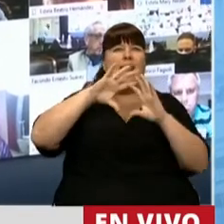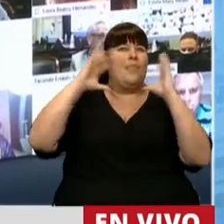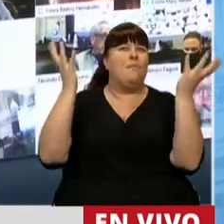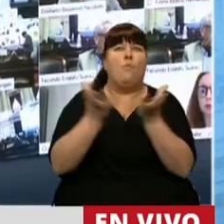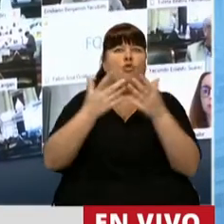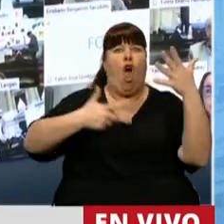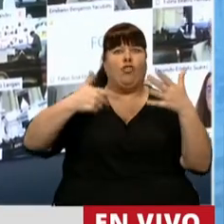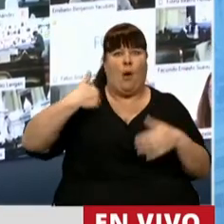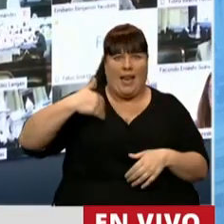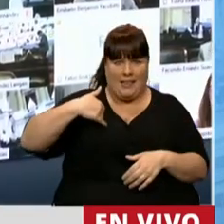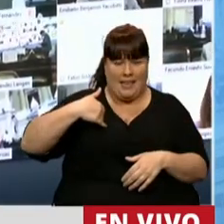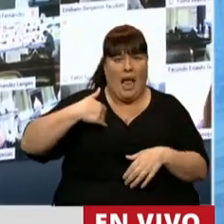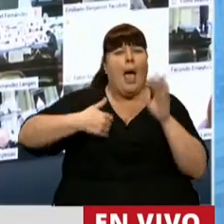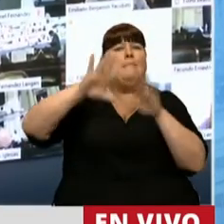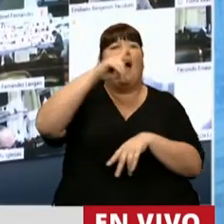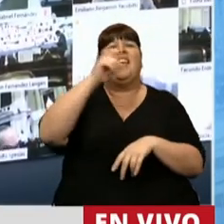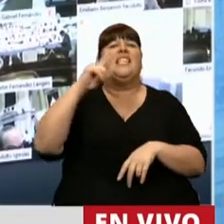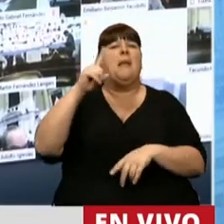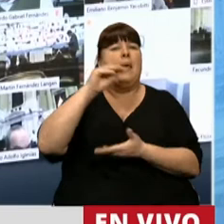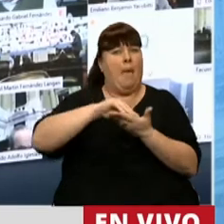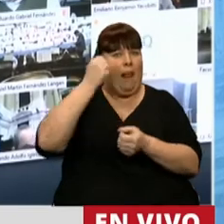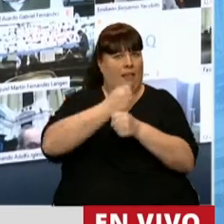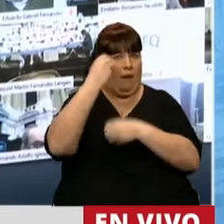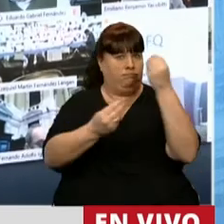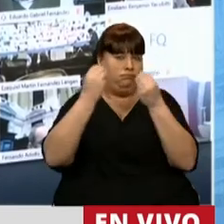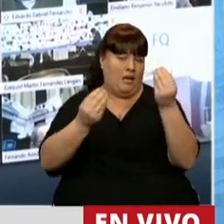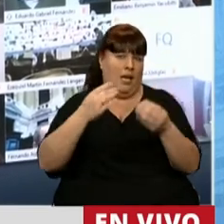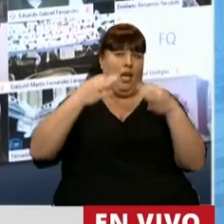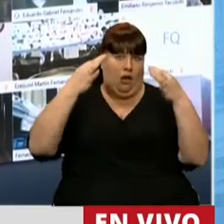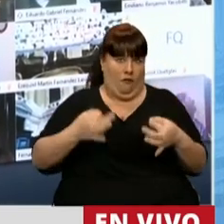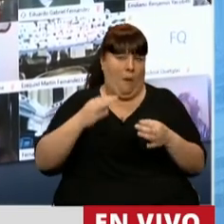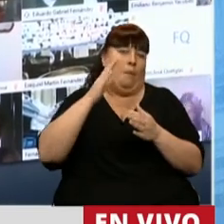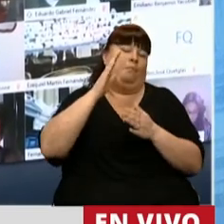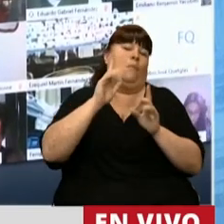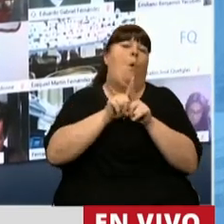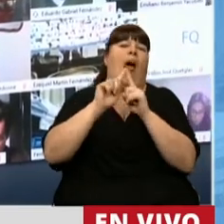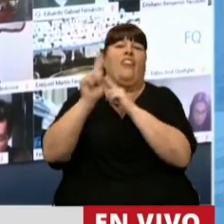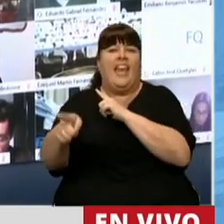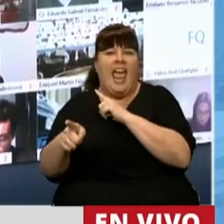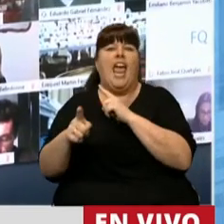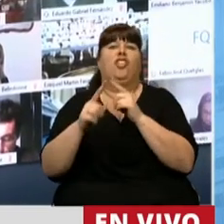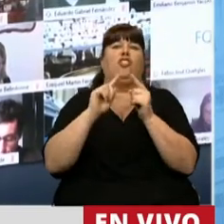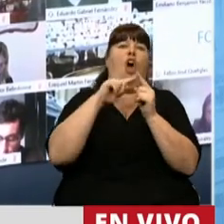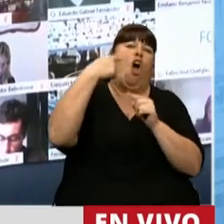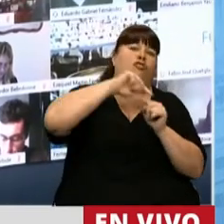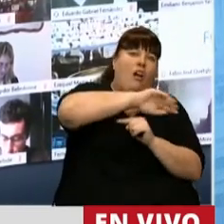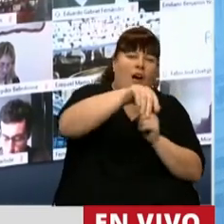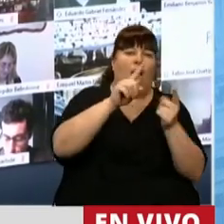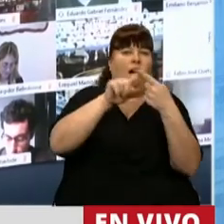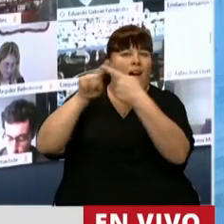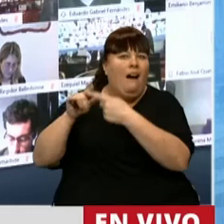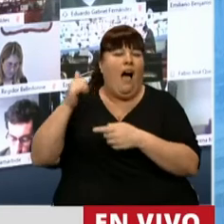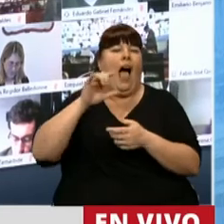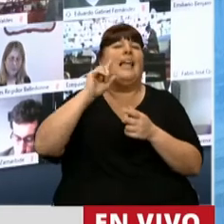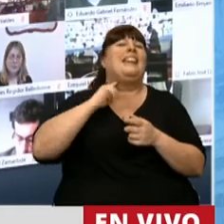y que ocupa más de 100.000 puestos de trabajo formales, ya sea en forma directa o indirecta, en 13